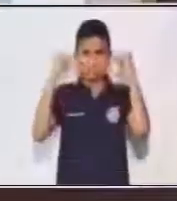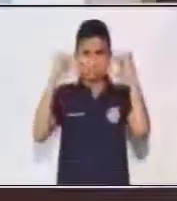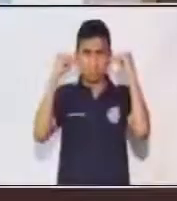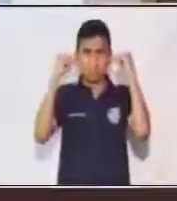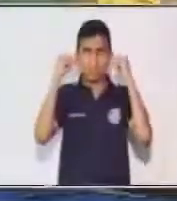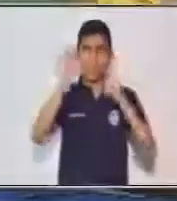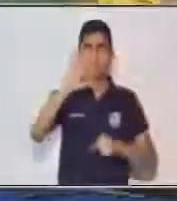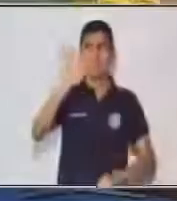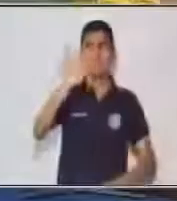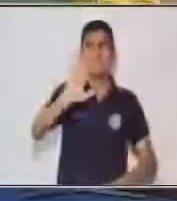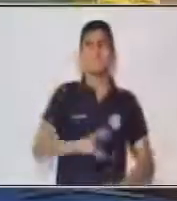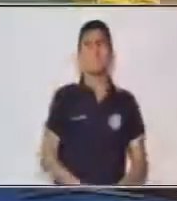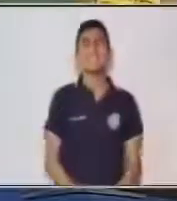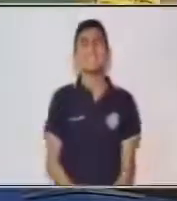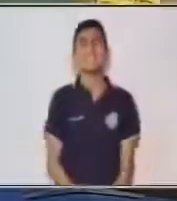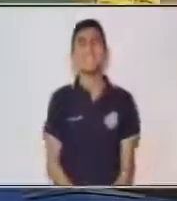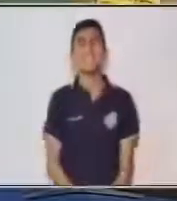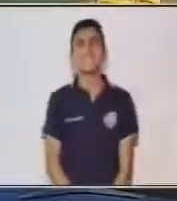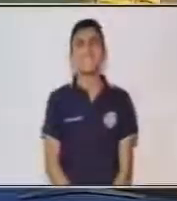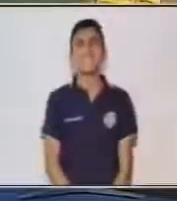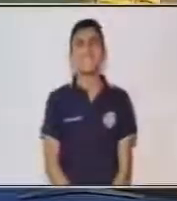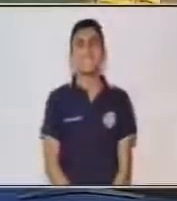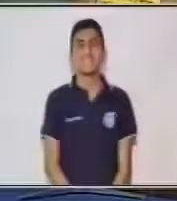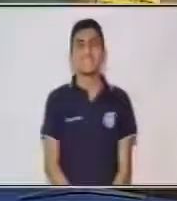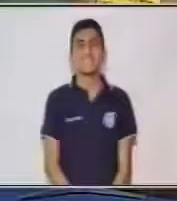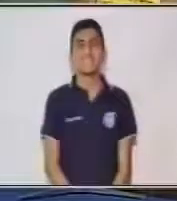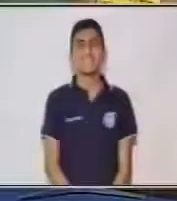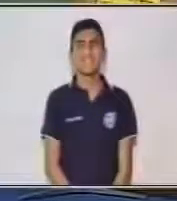Hasta pronto. Quédate en casa.